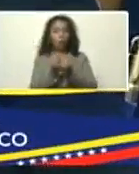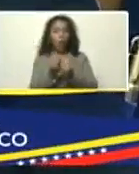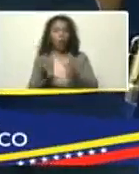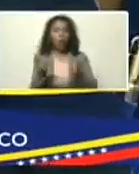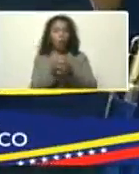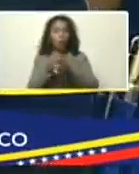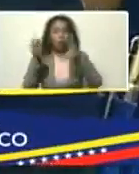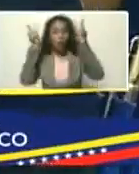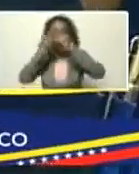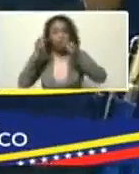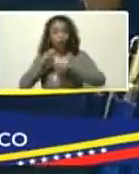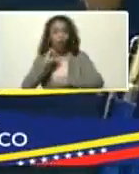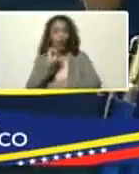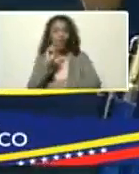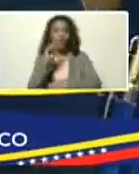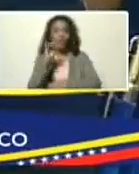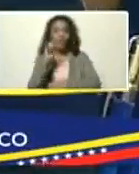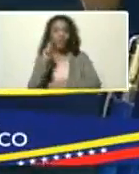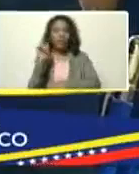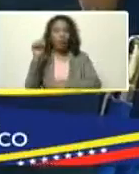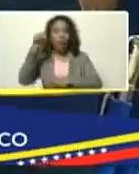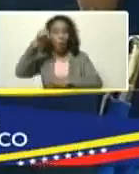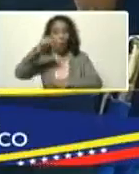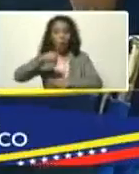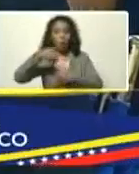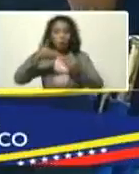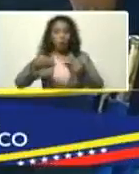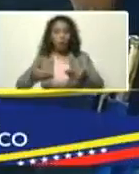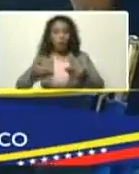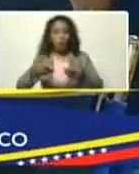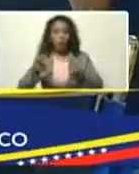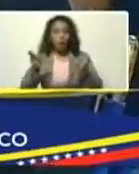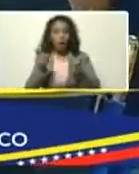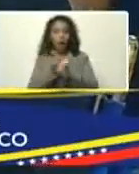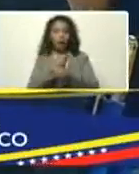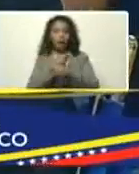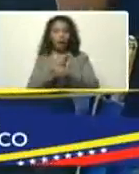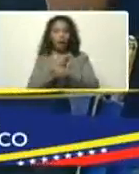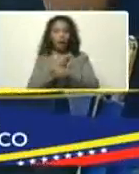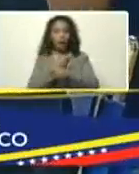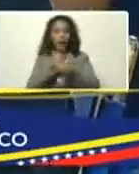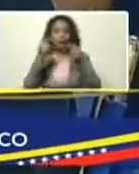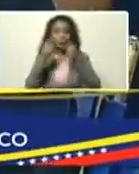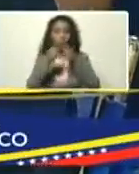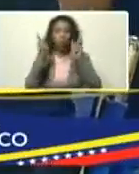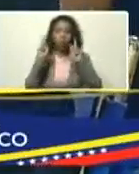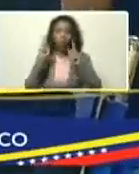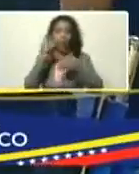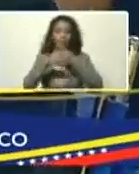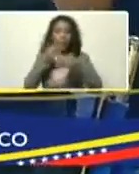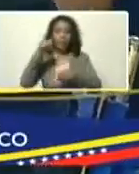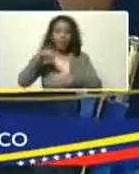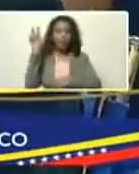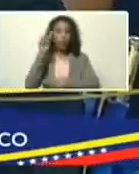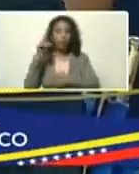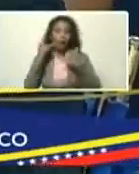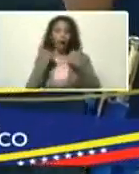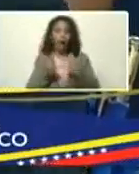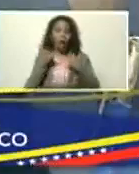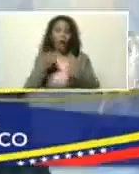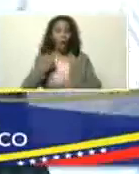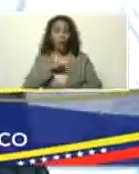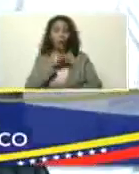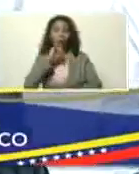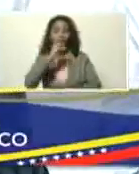investigadores del IBI, hoy, el hoy, de los gases, de efecto invernadero, que se emiten en Venezuela, actualizar, nuestro